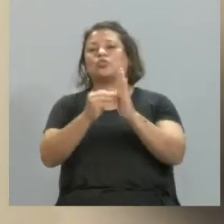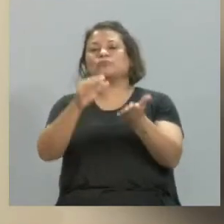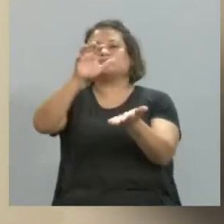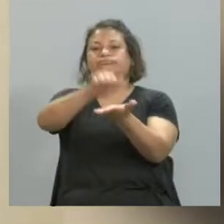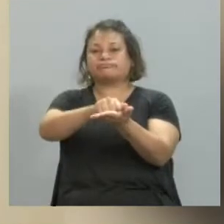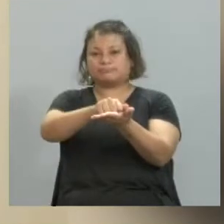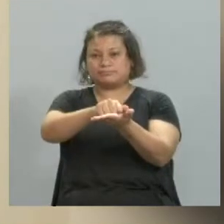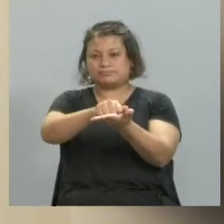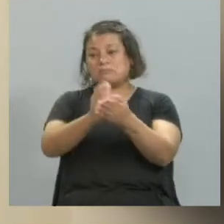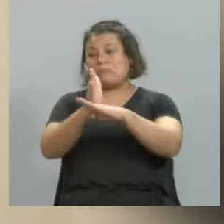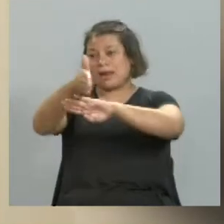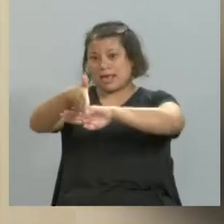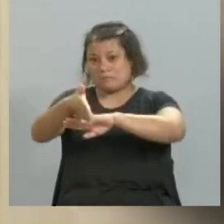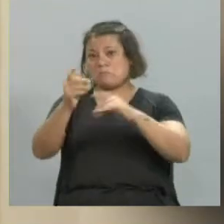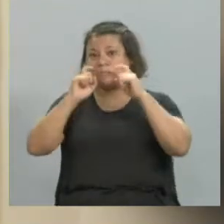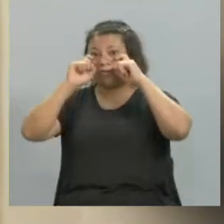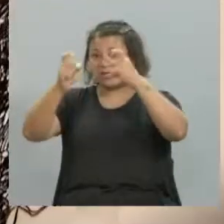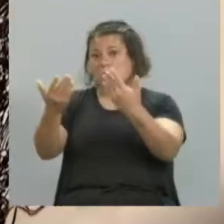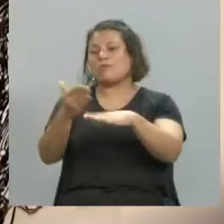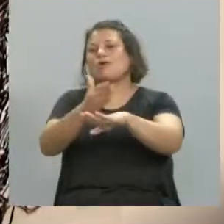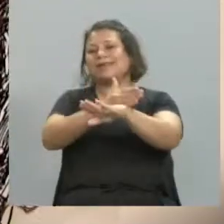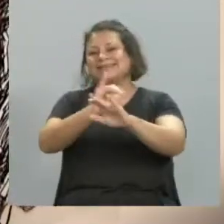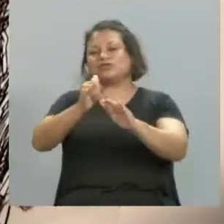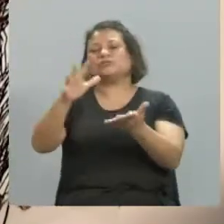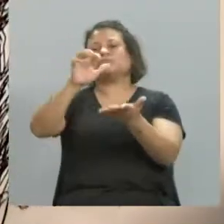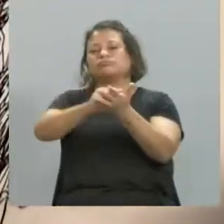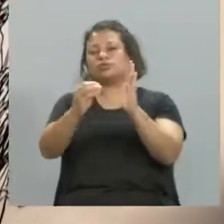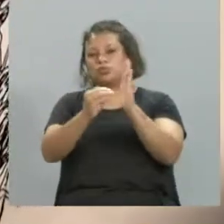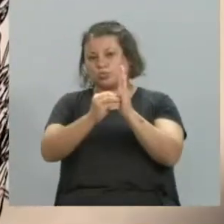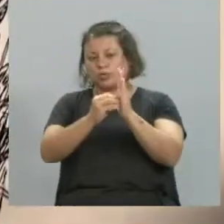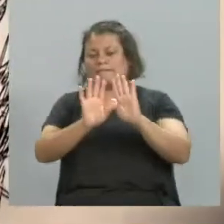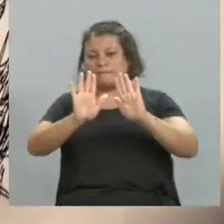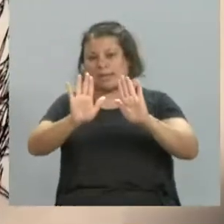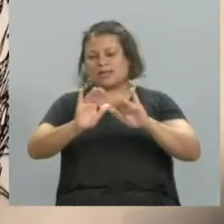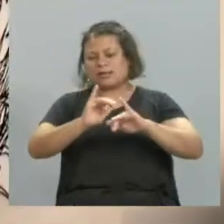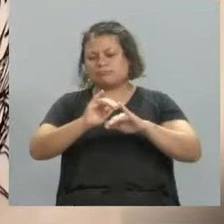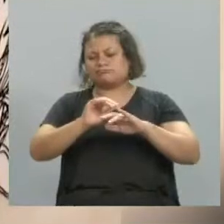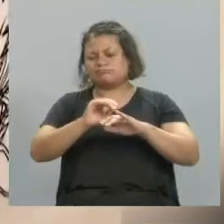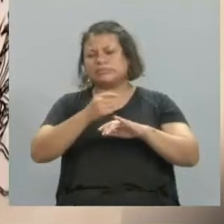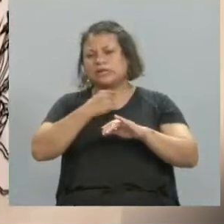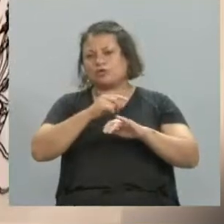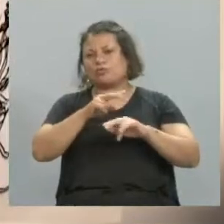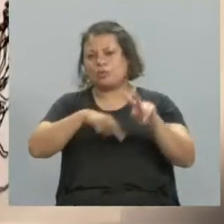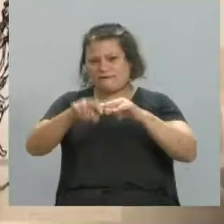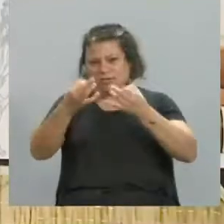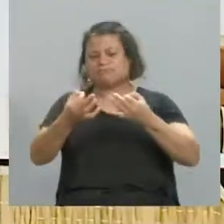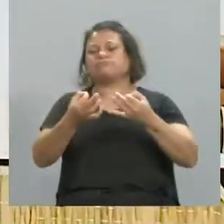pero se puede visitar, se puede visitar, en un segundo, quiero buscar la info bien. Bueno, Juan